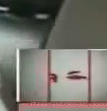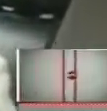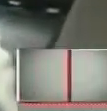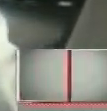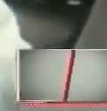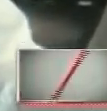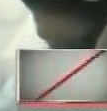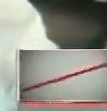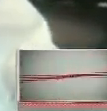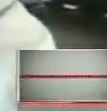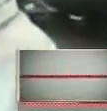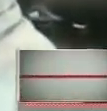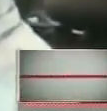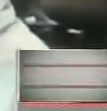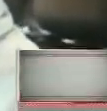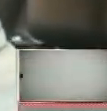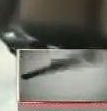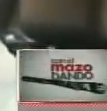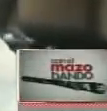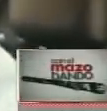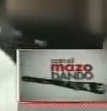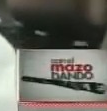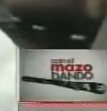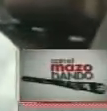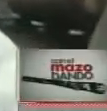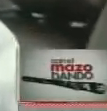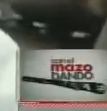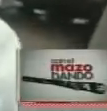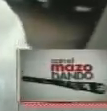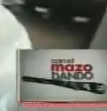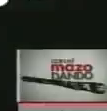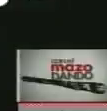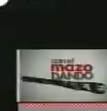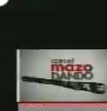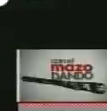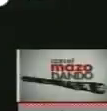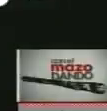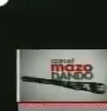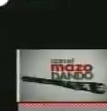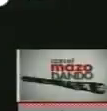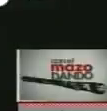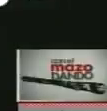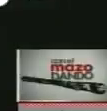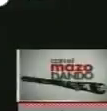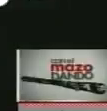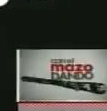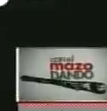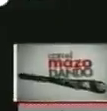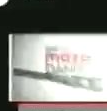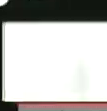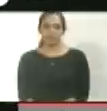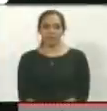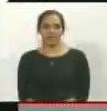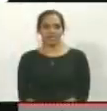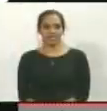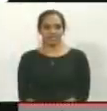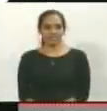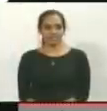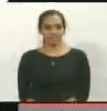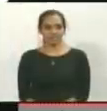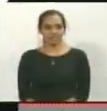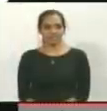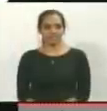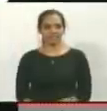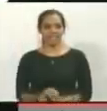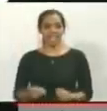Bueno, hermano, cuente con... Ya duele, no, cuente con nosotros, ¿oyó? Y finalmente, el testimonio que revela el macabro